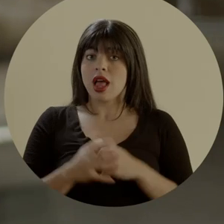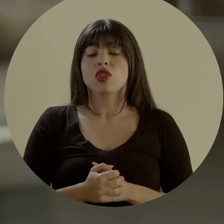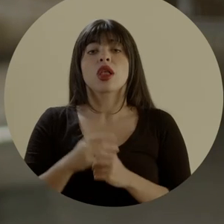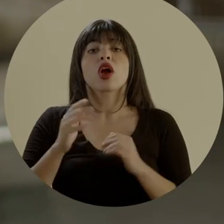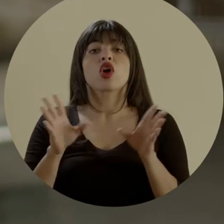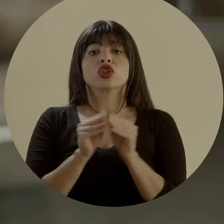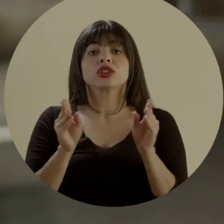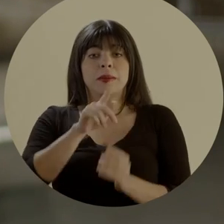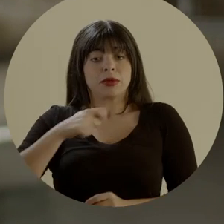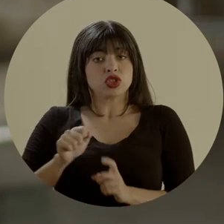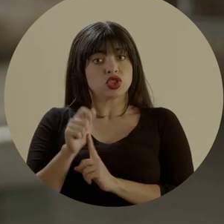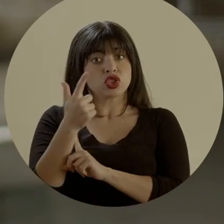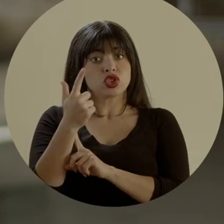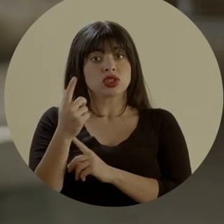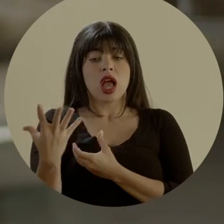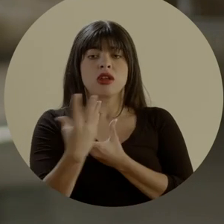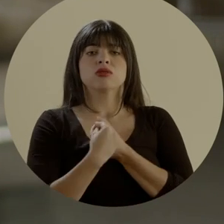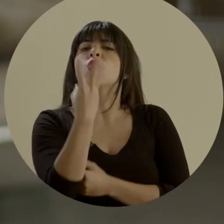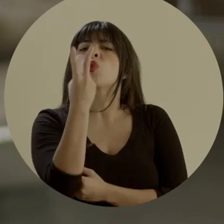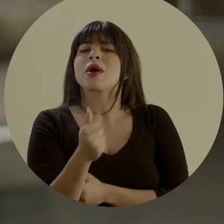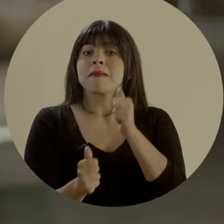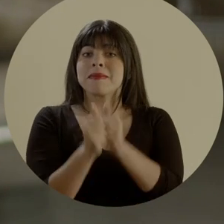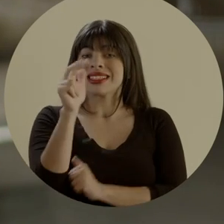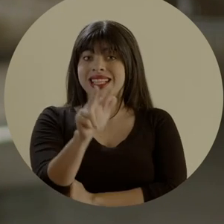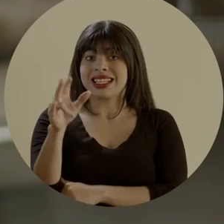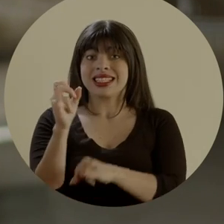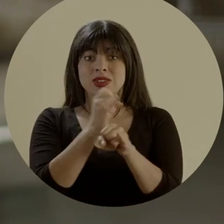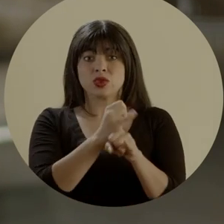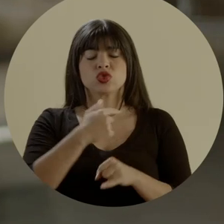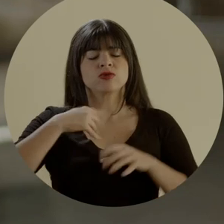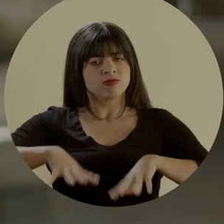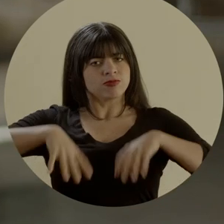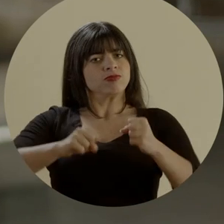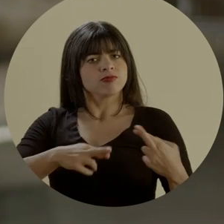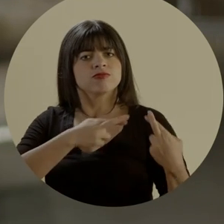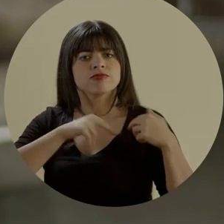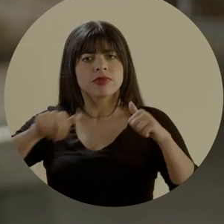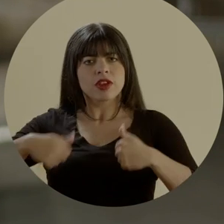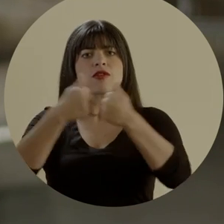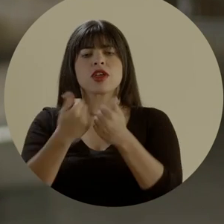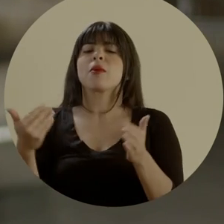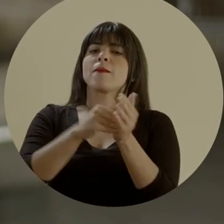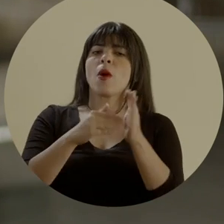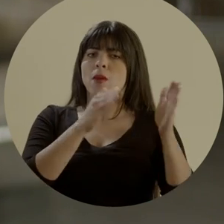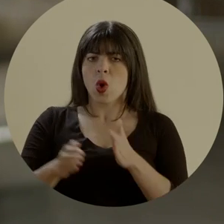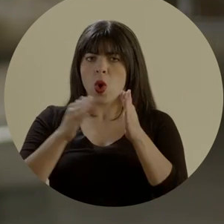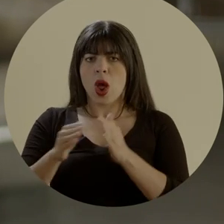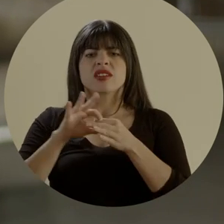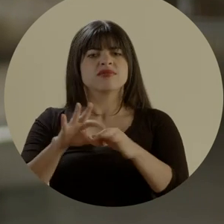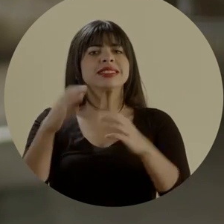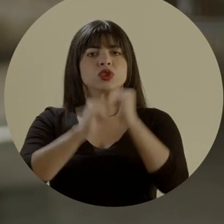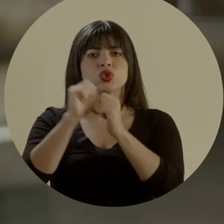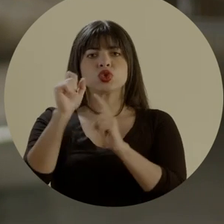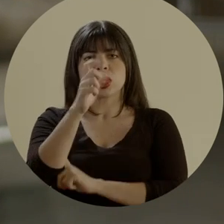suma más de 33 instituciones, asumo el reto de iniciar este proceso de reorganización de la estructura social de Costa Rica,